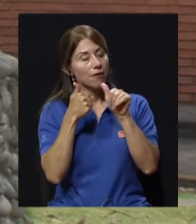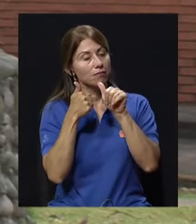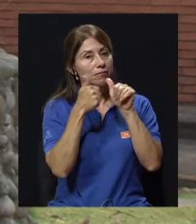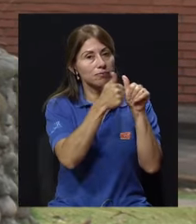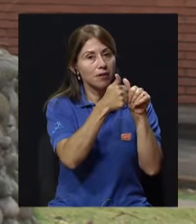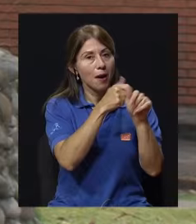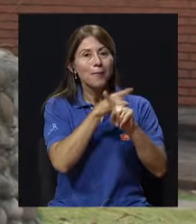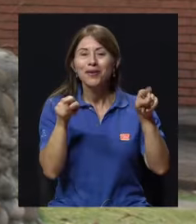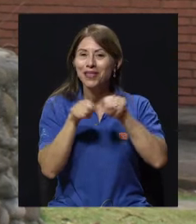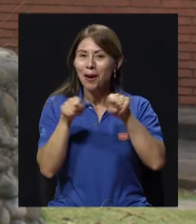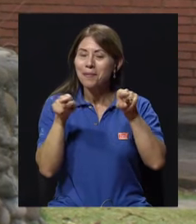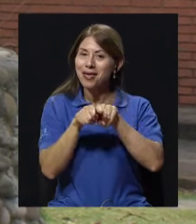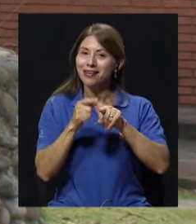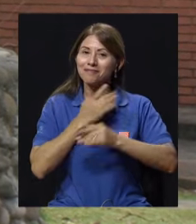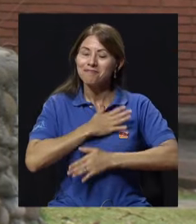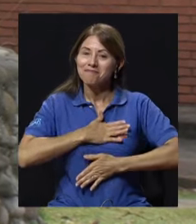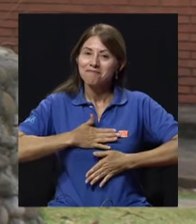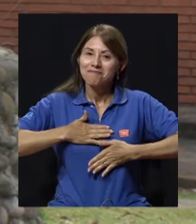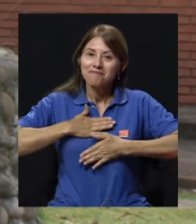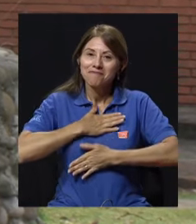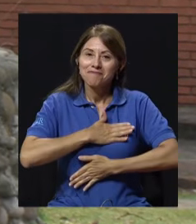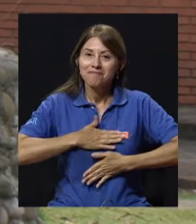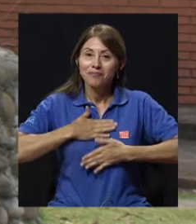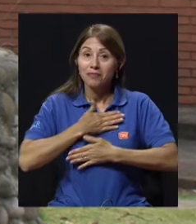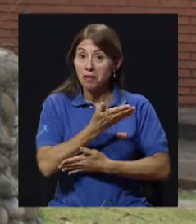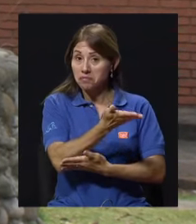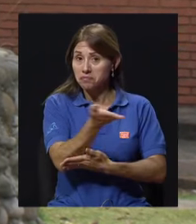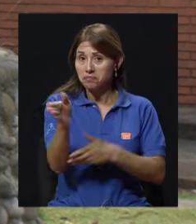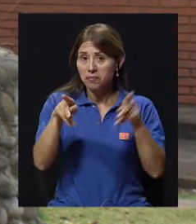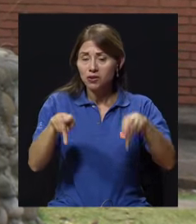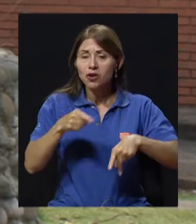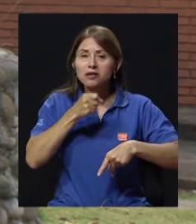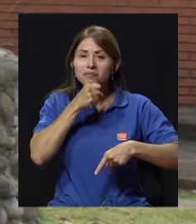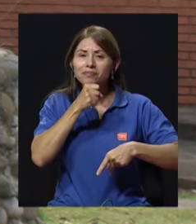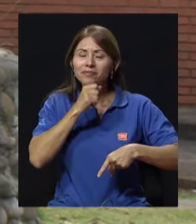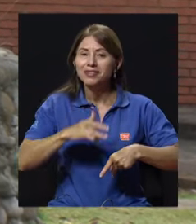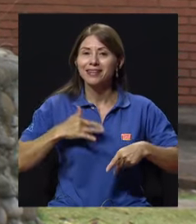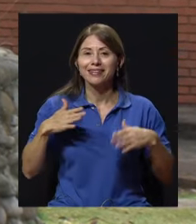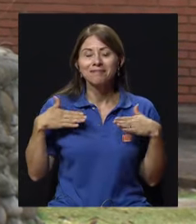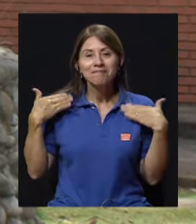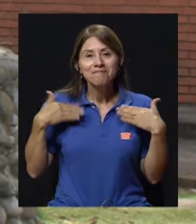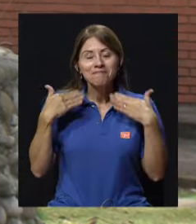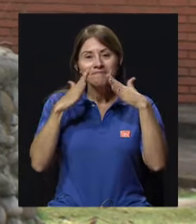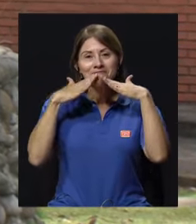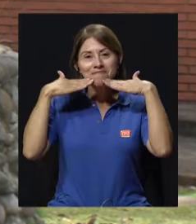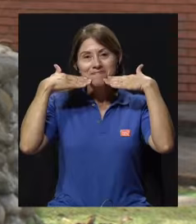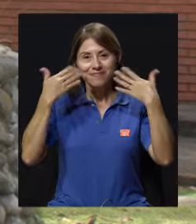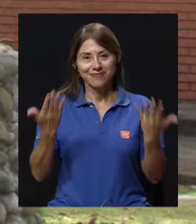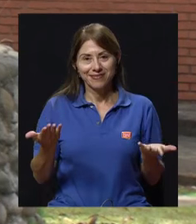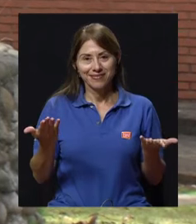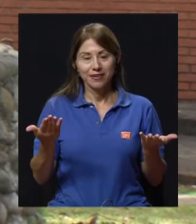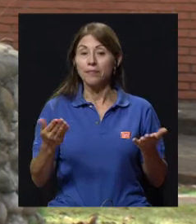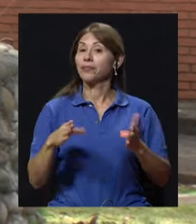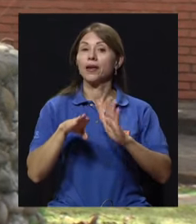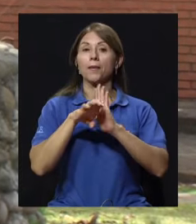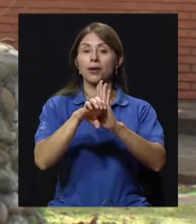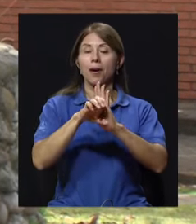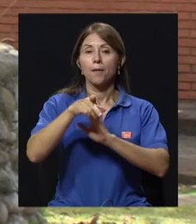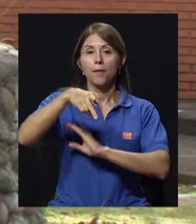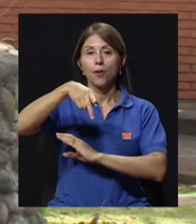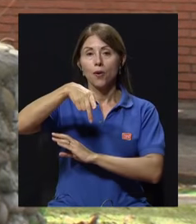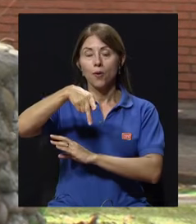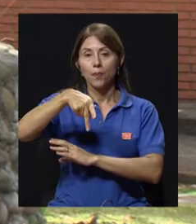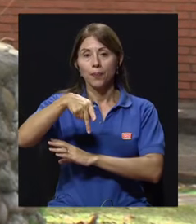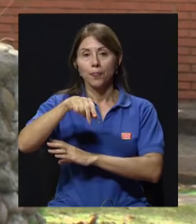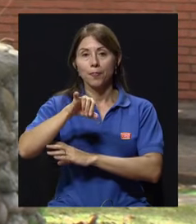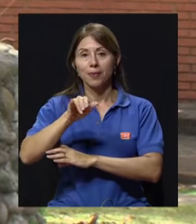divierte. Entonces eso hace que ellos se sientan muy alegres. En el movimiento humano, digamos en